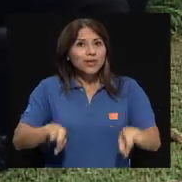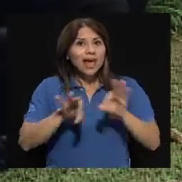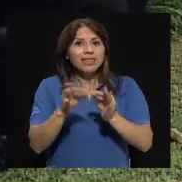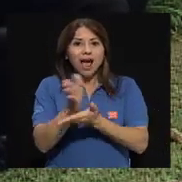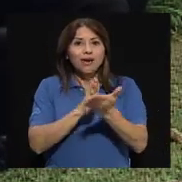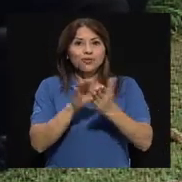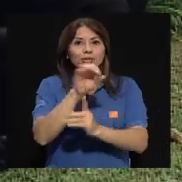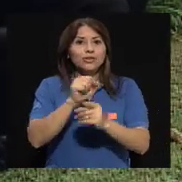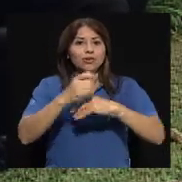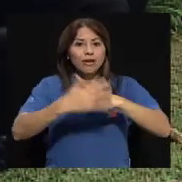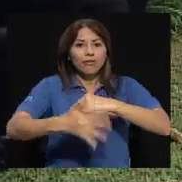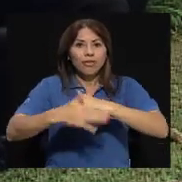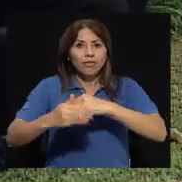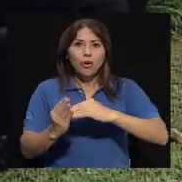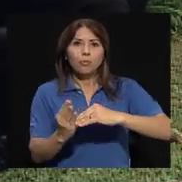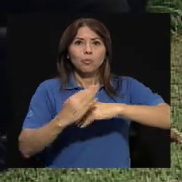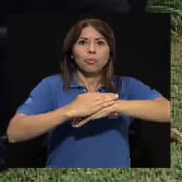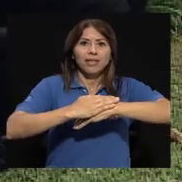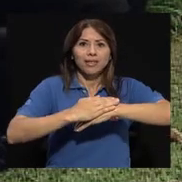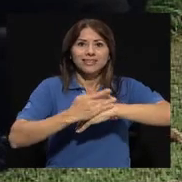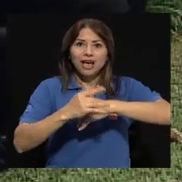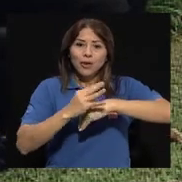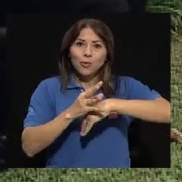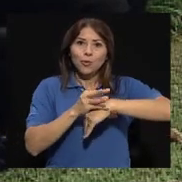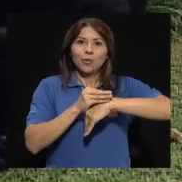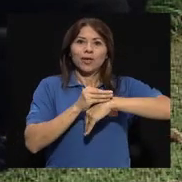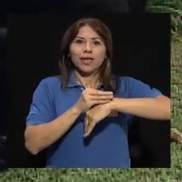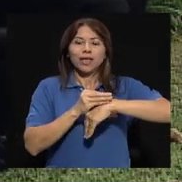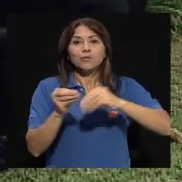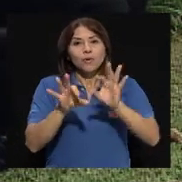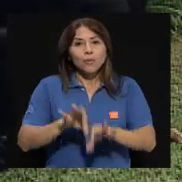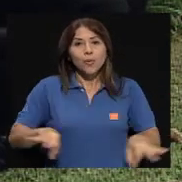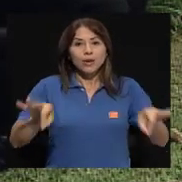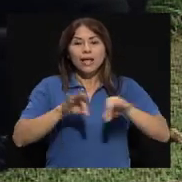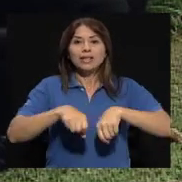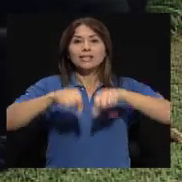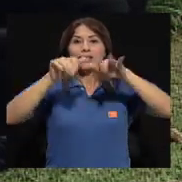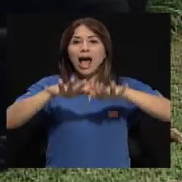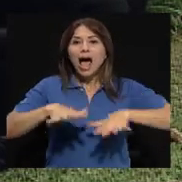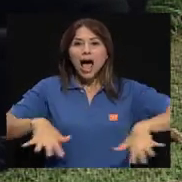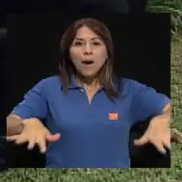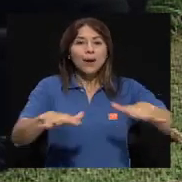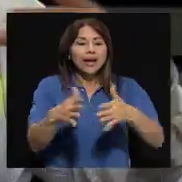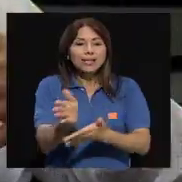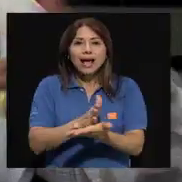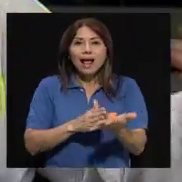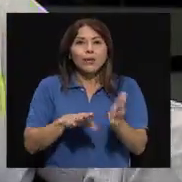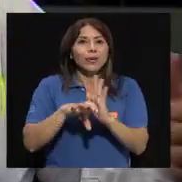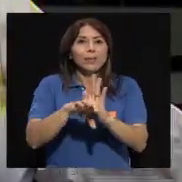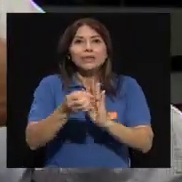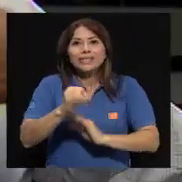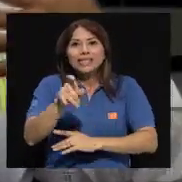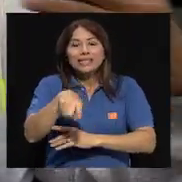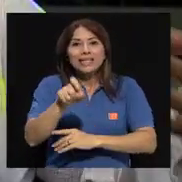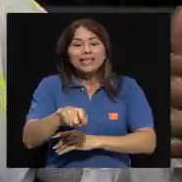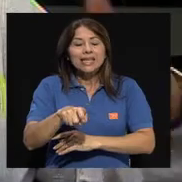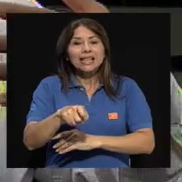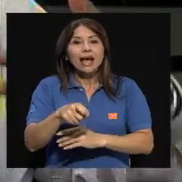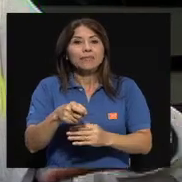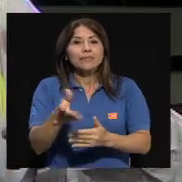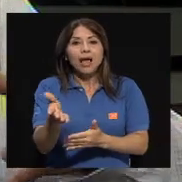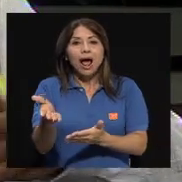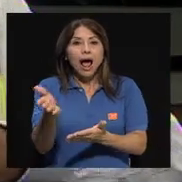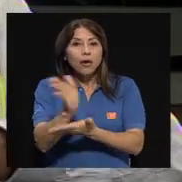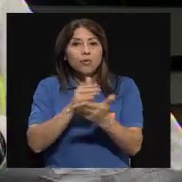Mantas, sábanas, básicamente, para poder atender, para poder acostarlos o tener